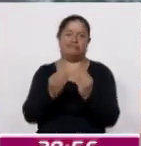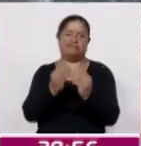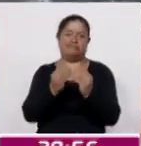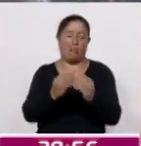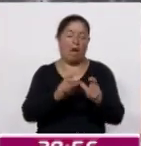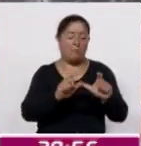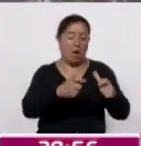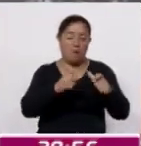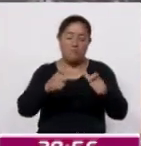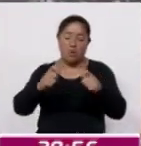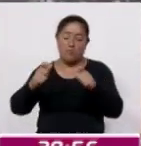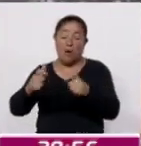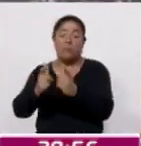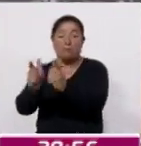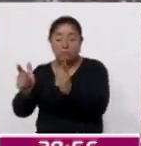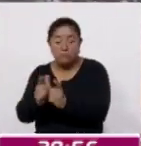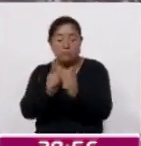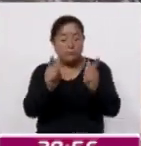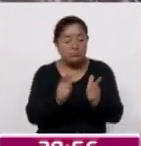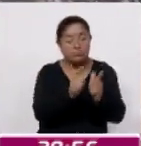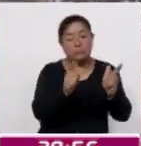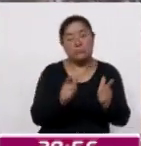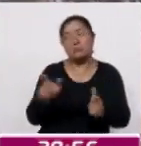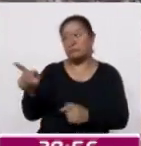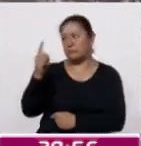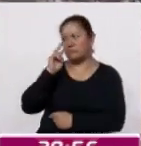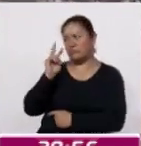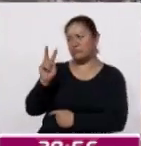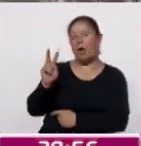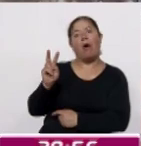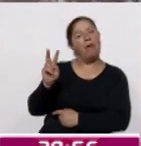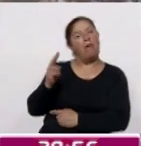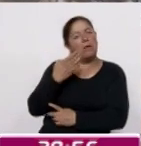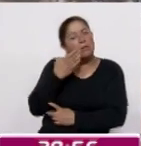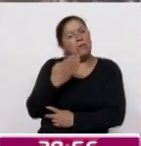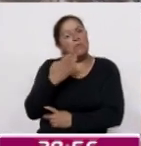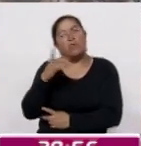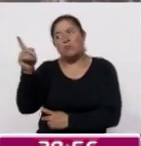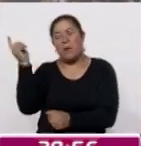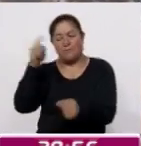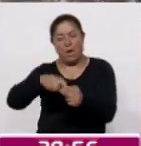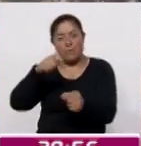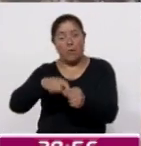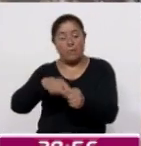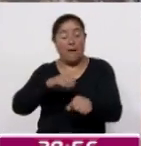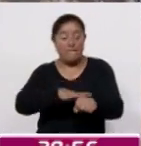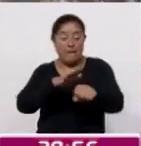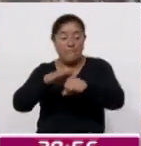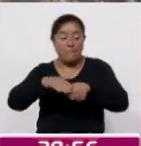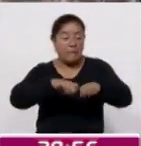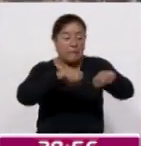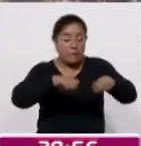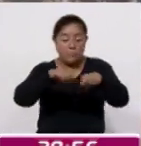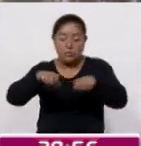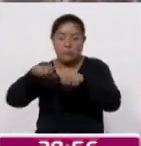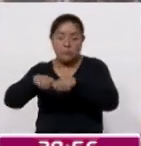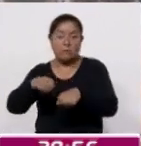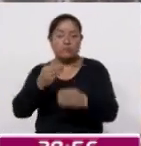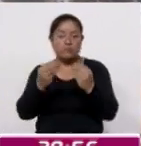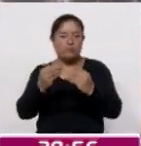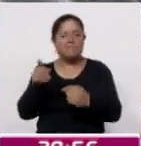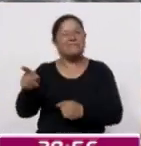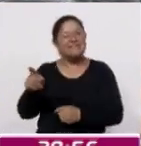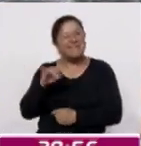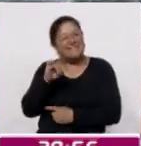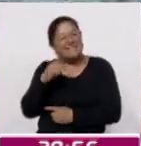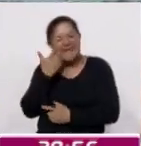Sí, mire, tuvimos mejor respuesta de equipos, ya hubo más equipos del estado que se animaron